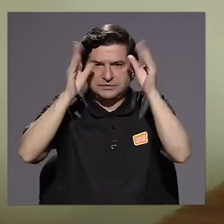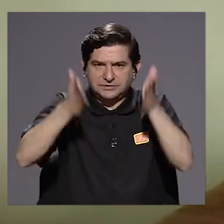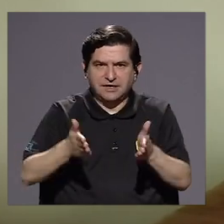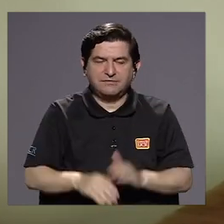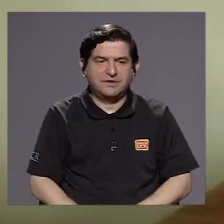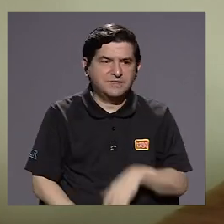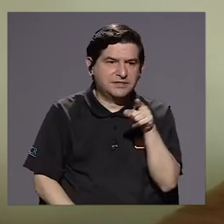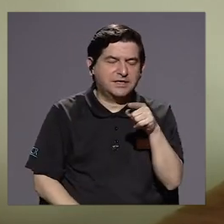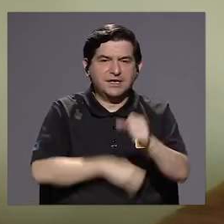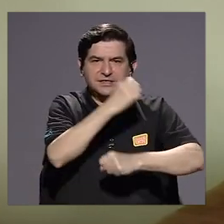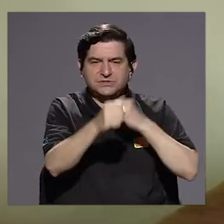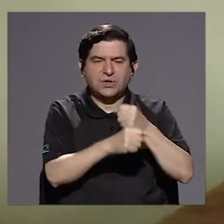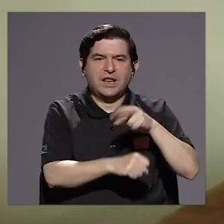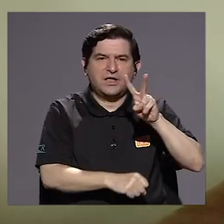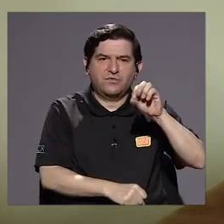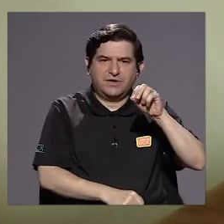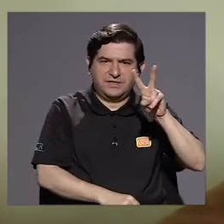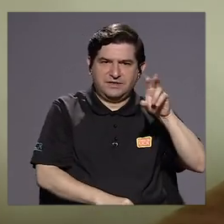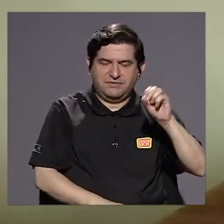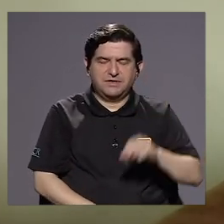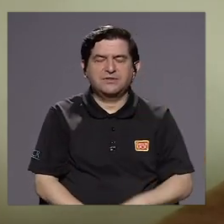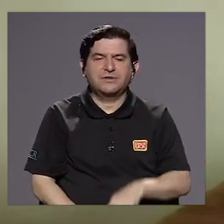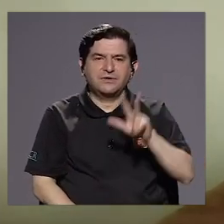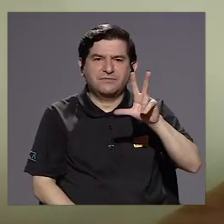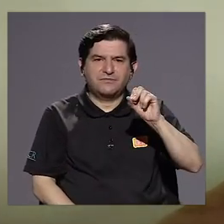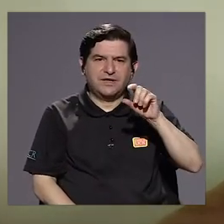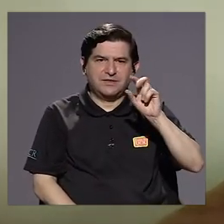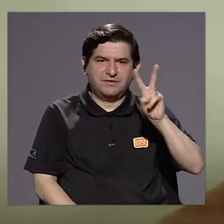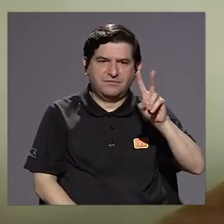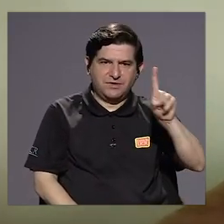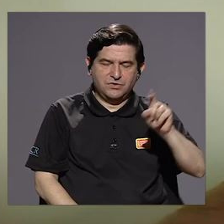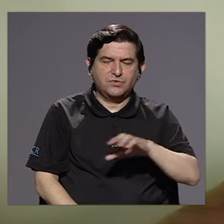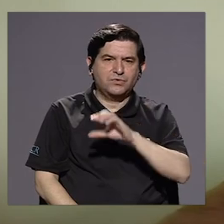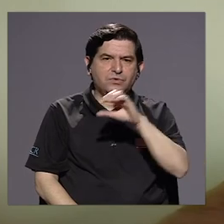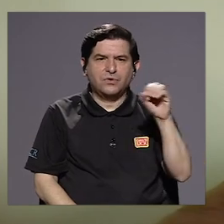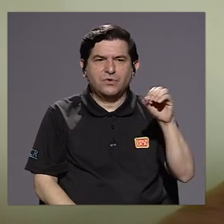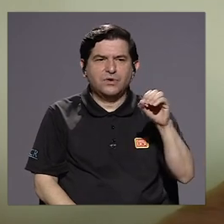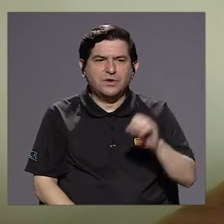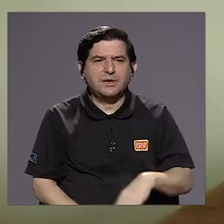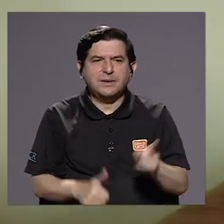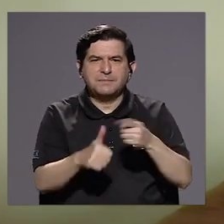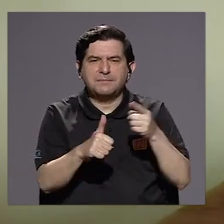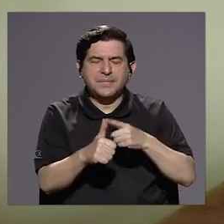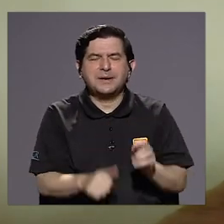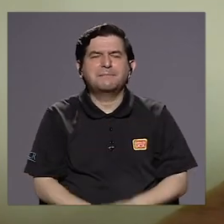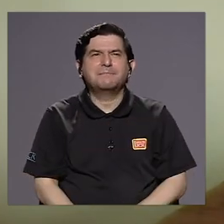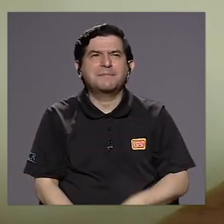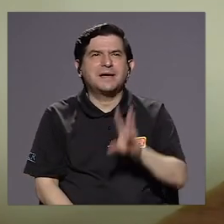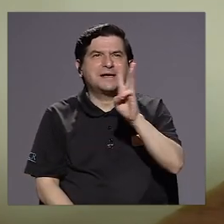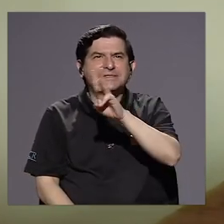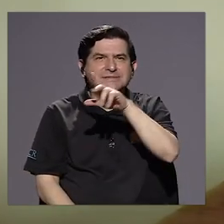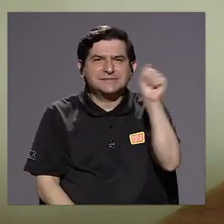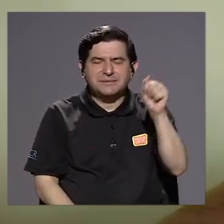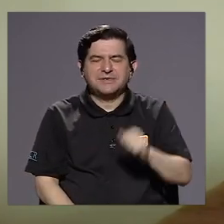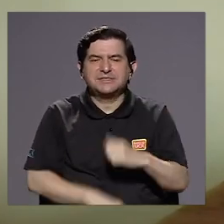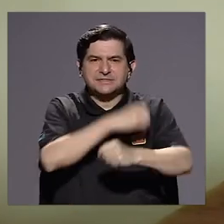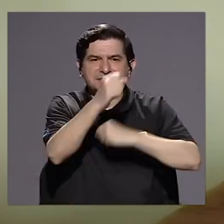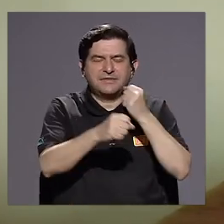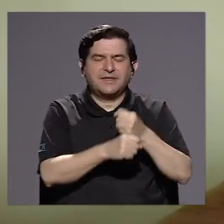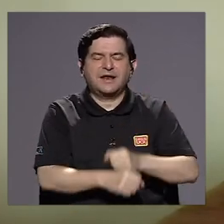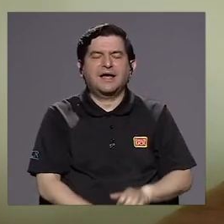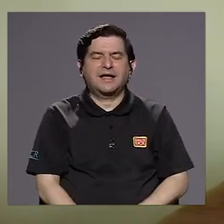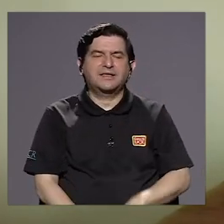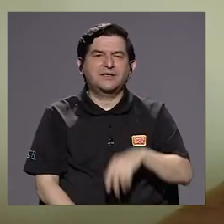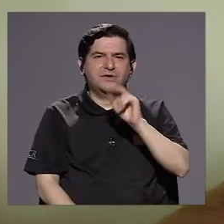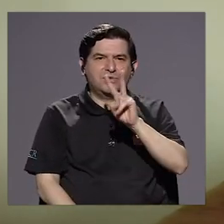pasa por el año 2020, el año 2021 y el año 2020, en el primer semestre del 2022 creo que le corresponde a esa